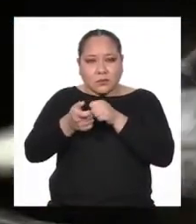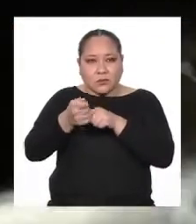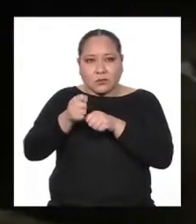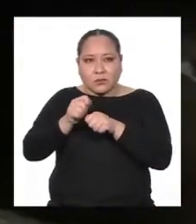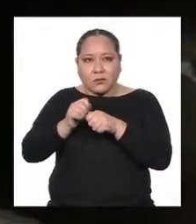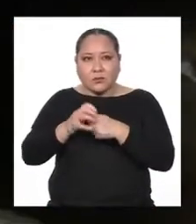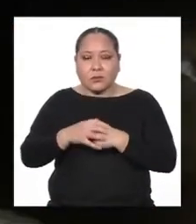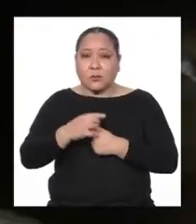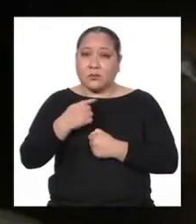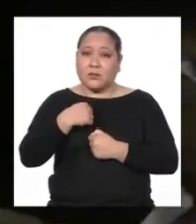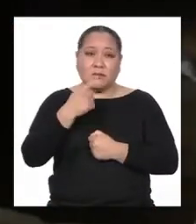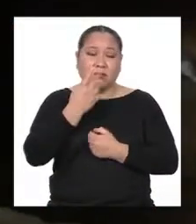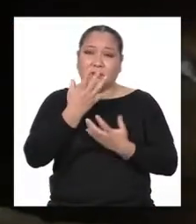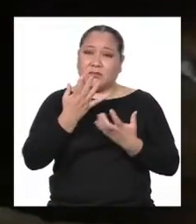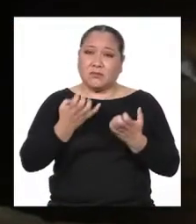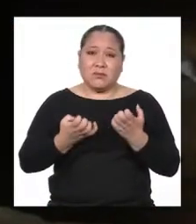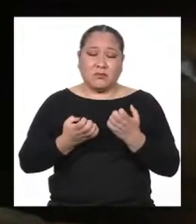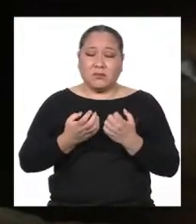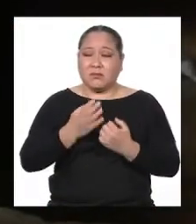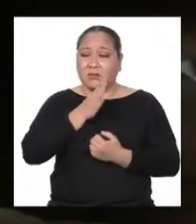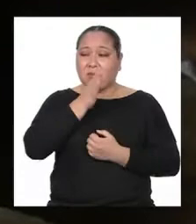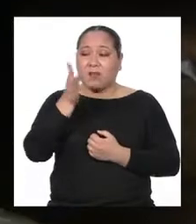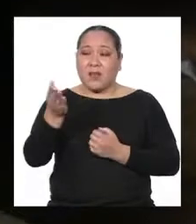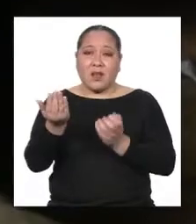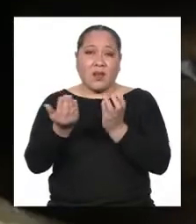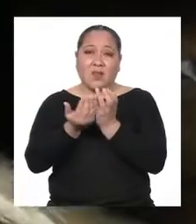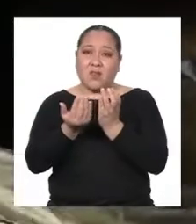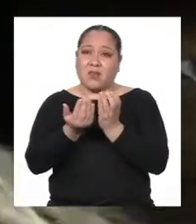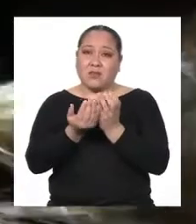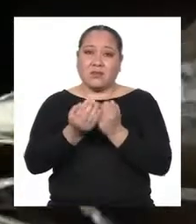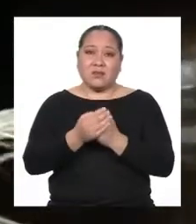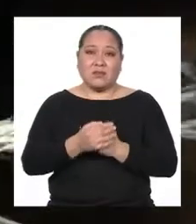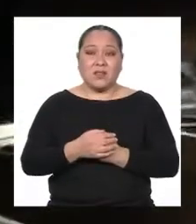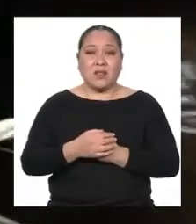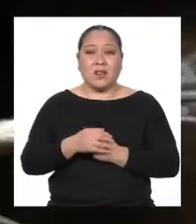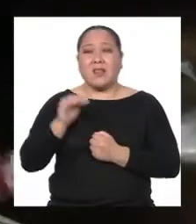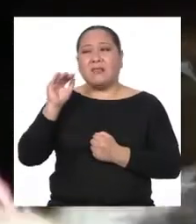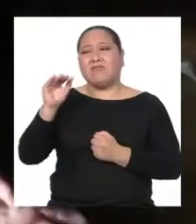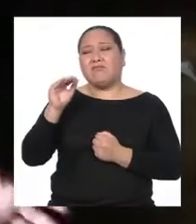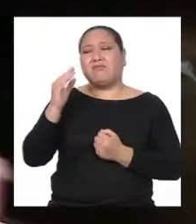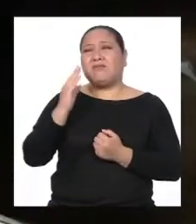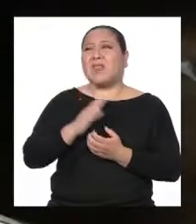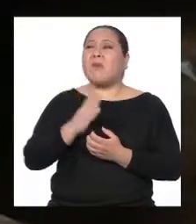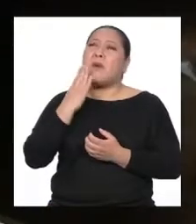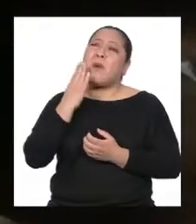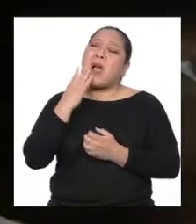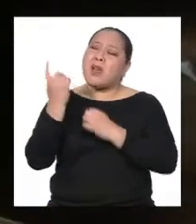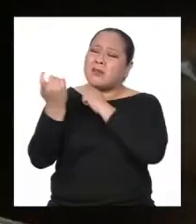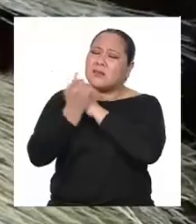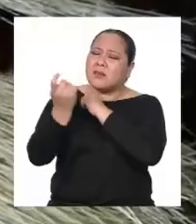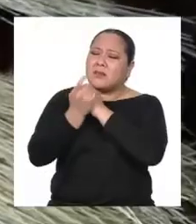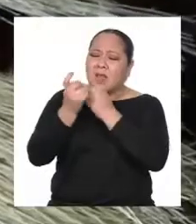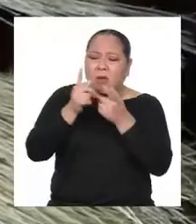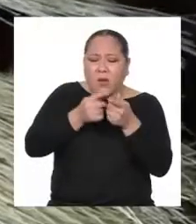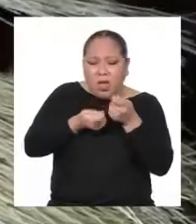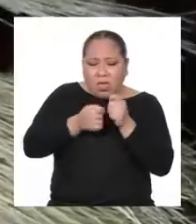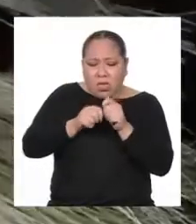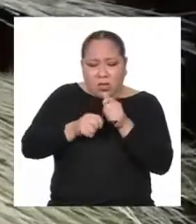Yo no quería irme a la escuela Le molestaba a mi mamá para que me enseñara a trenzar